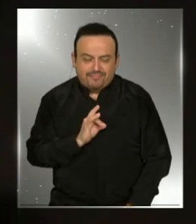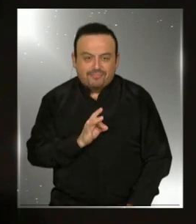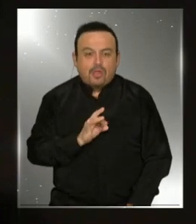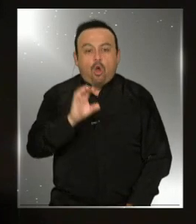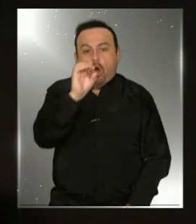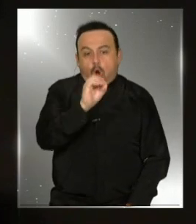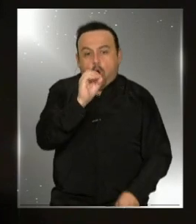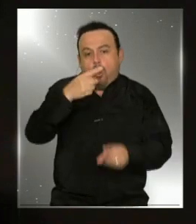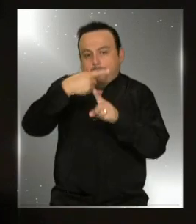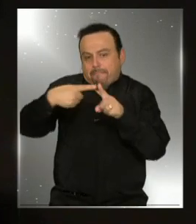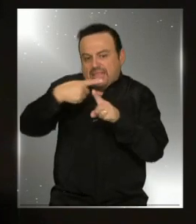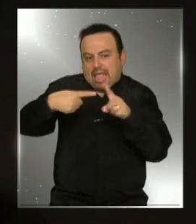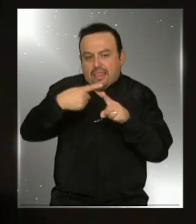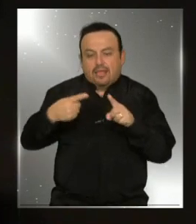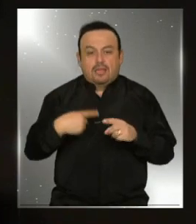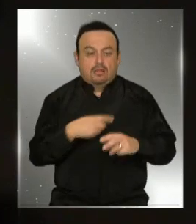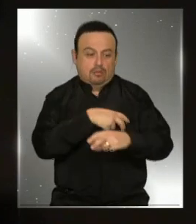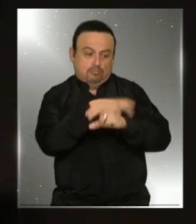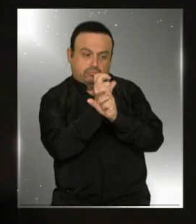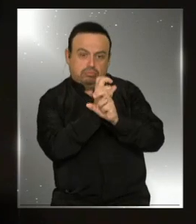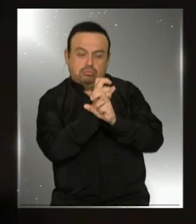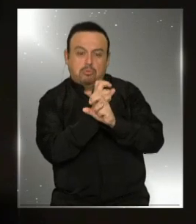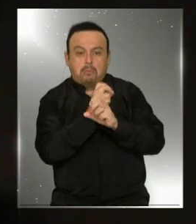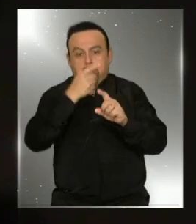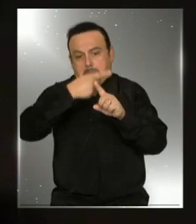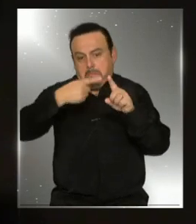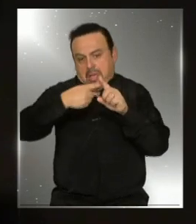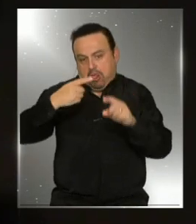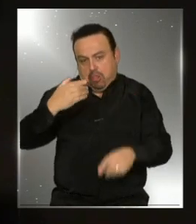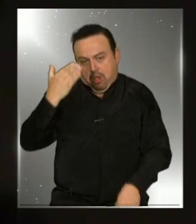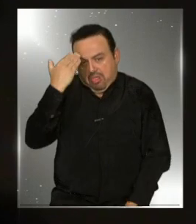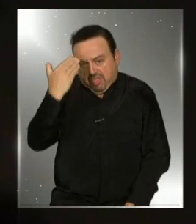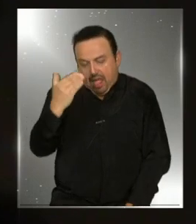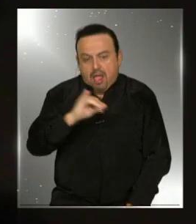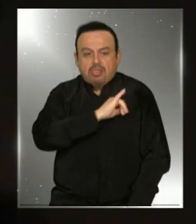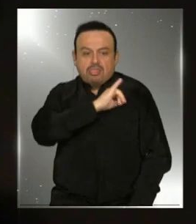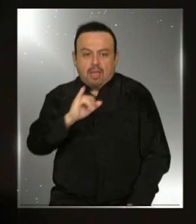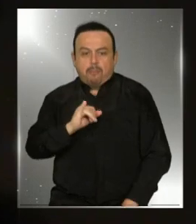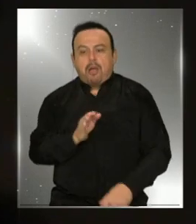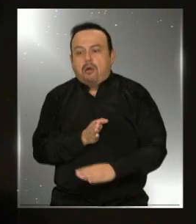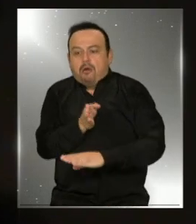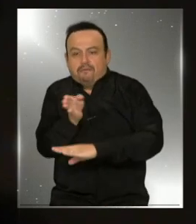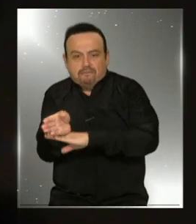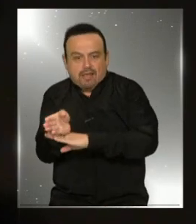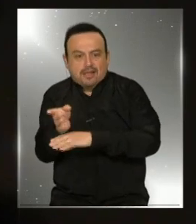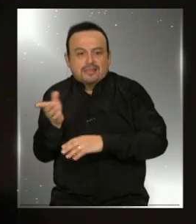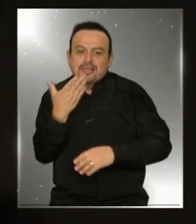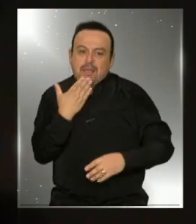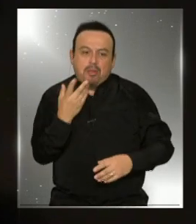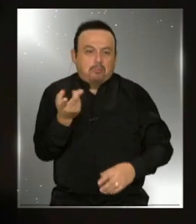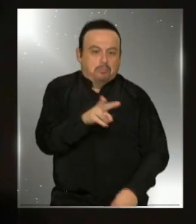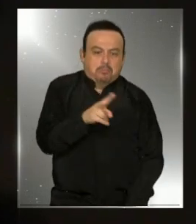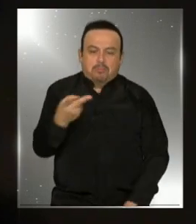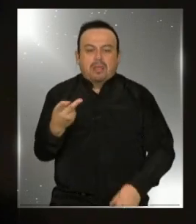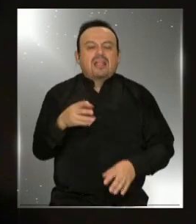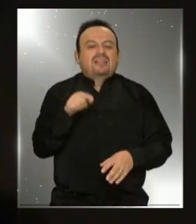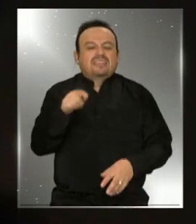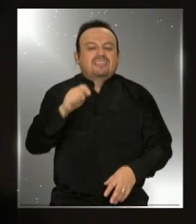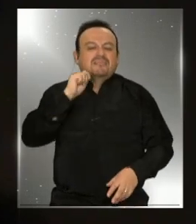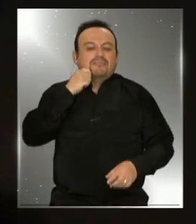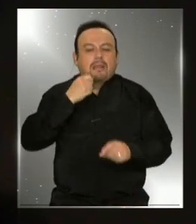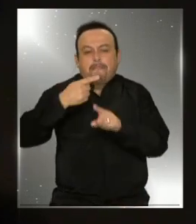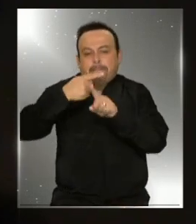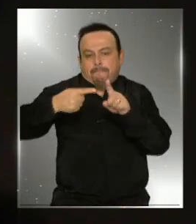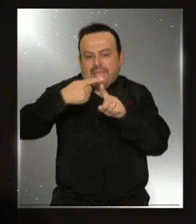presencial. En definitiva, esta es una importantísima herramienta que nos va a permitir tener un sistema de